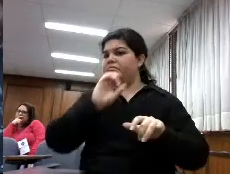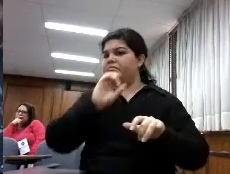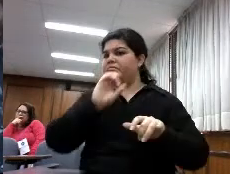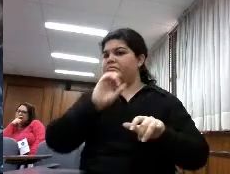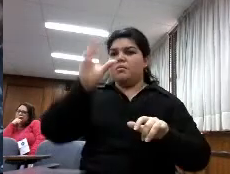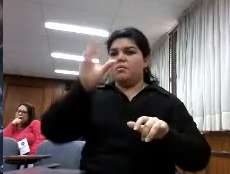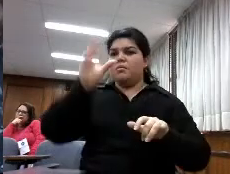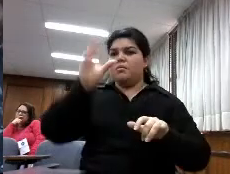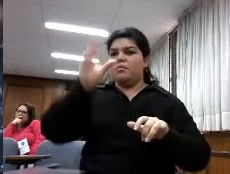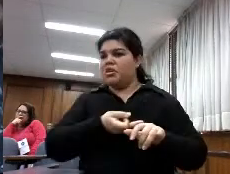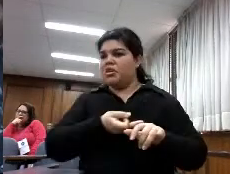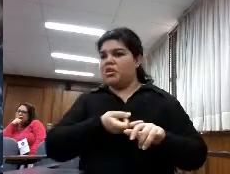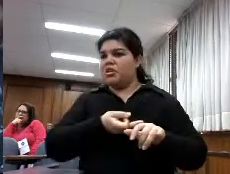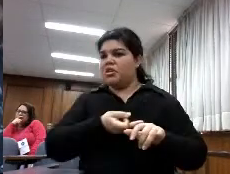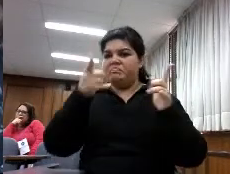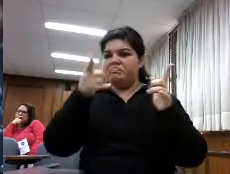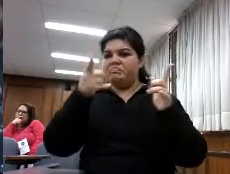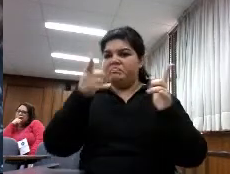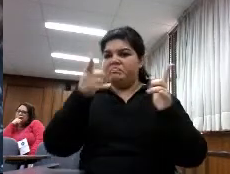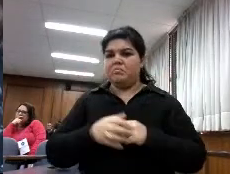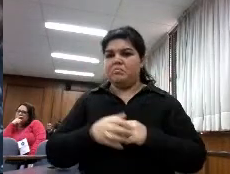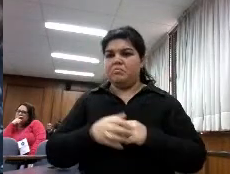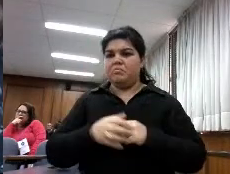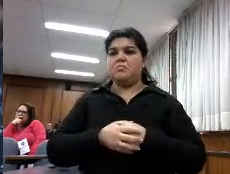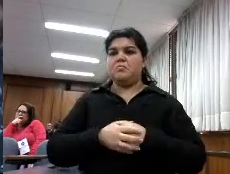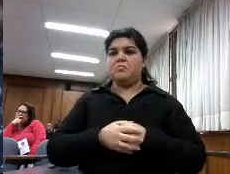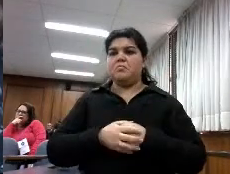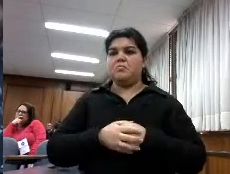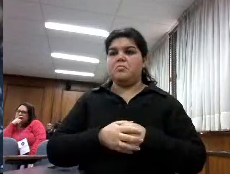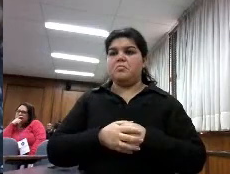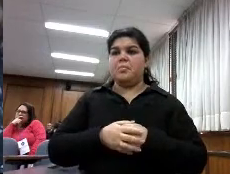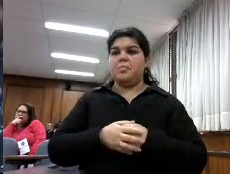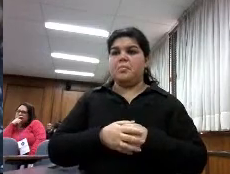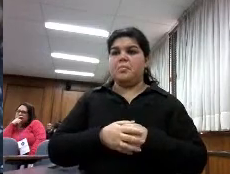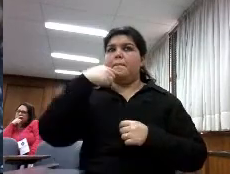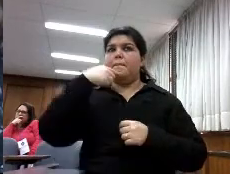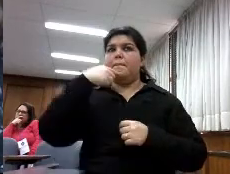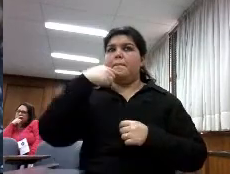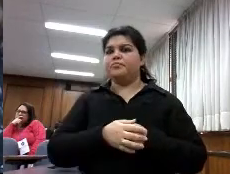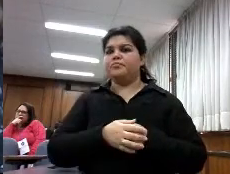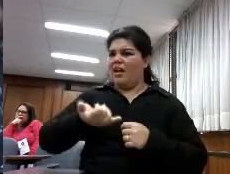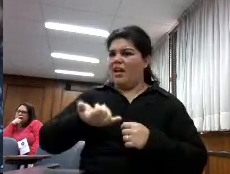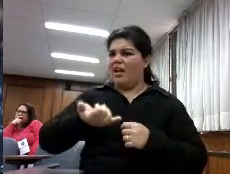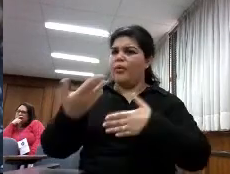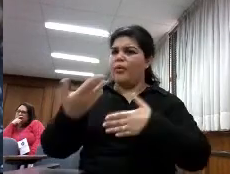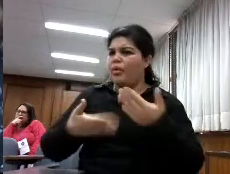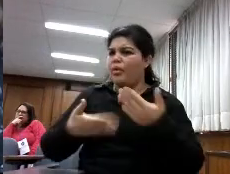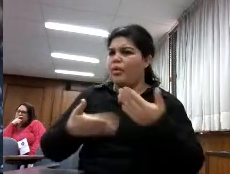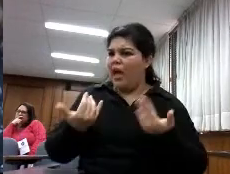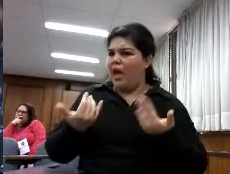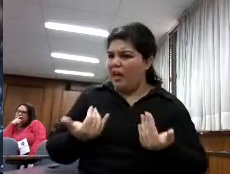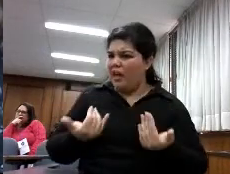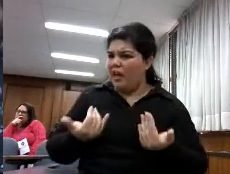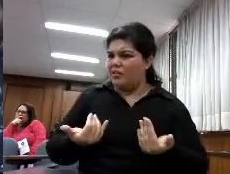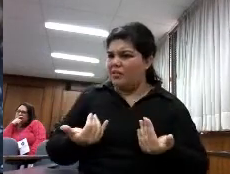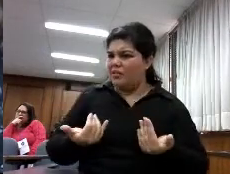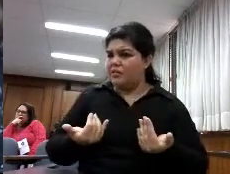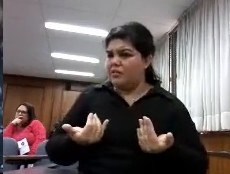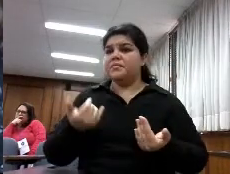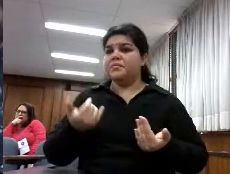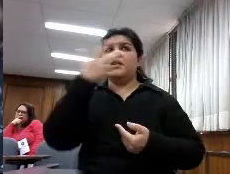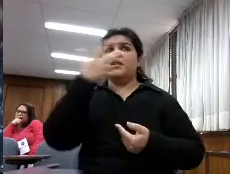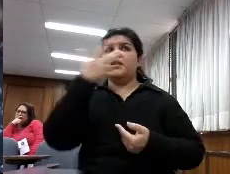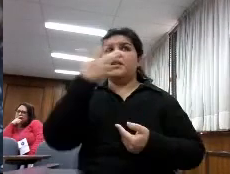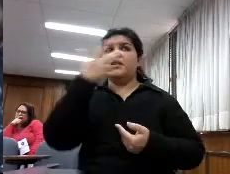en cuanto a si disponía la biblioteca de videojuegos también ocurría similar solo el 36% disponía de